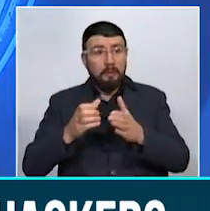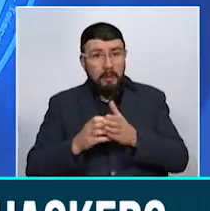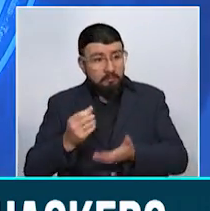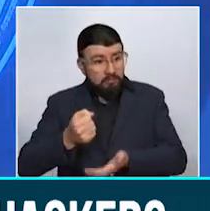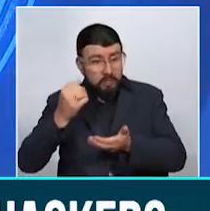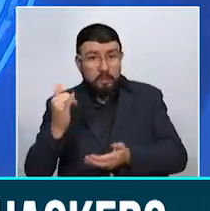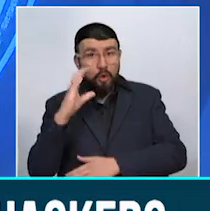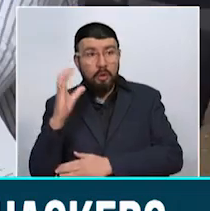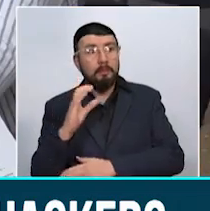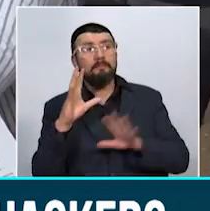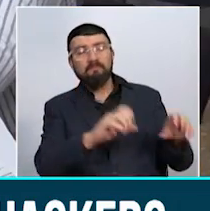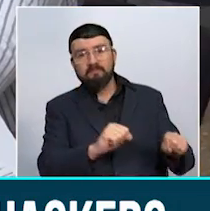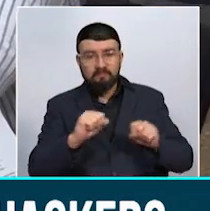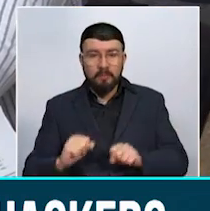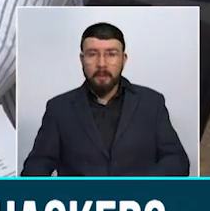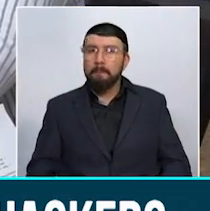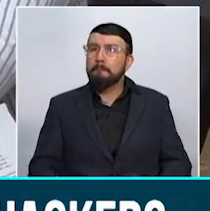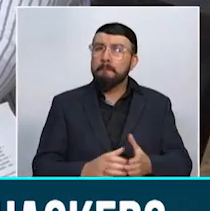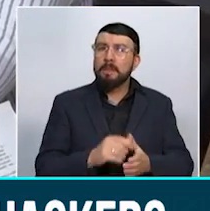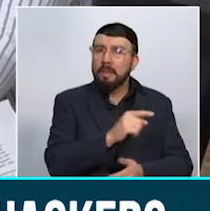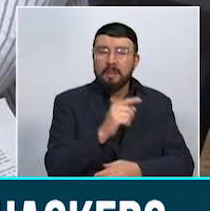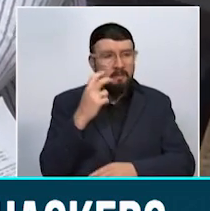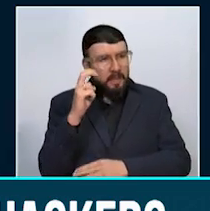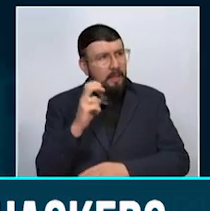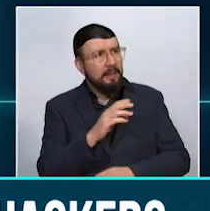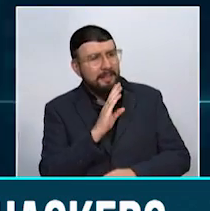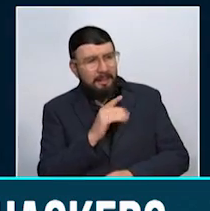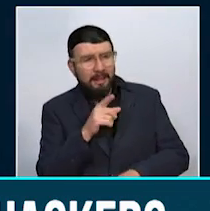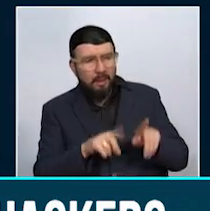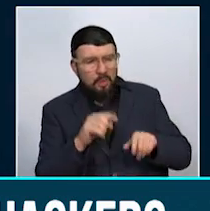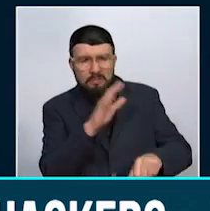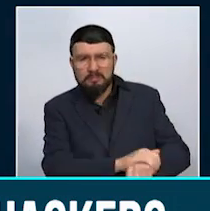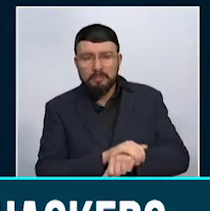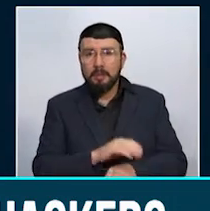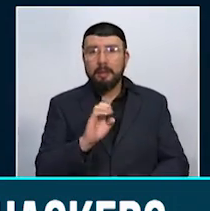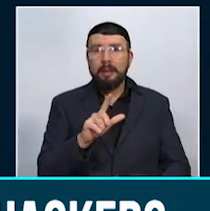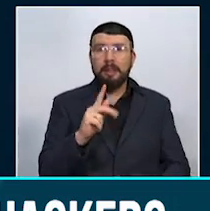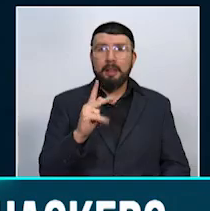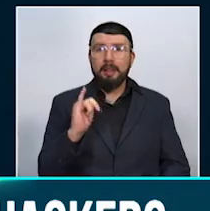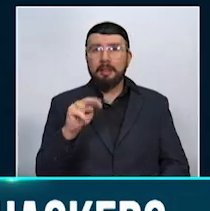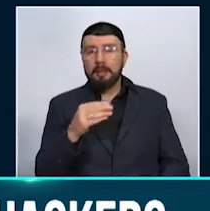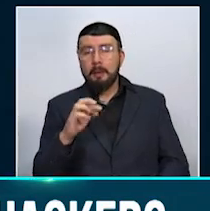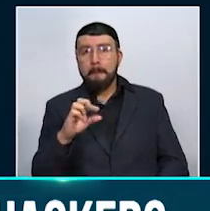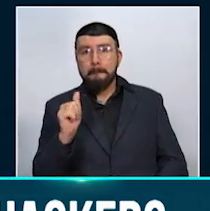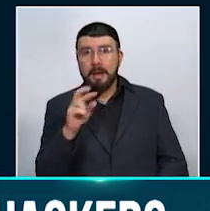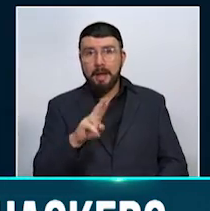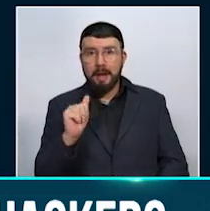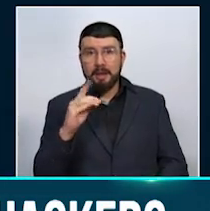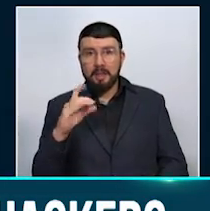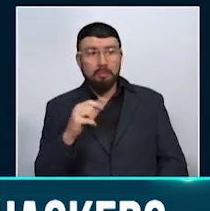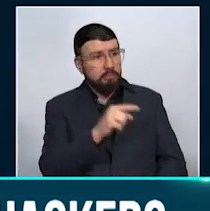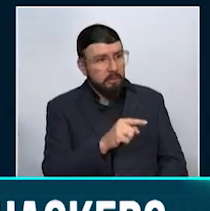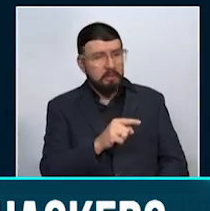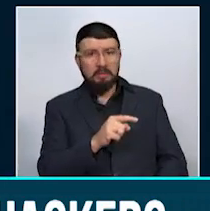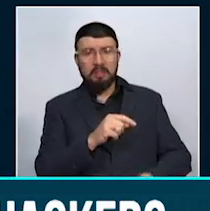Colombia. La Fiscalía identificó a algunos de los capturados como el Quineduardo Franco Parrado, presunto líder de la organización criminal,